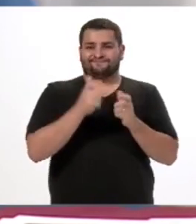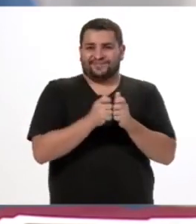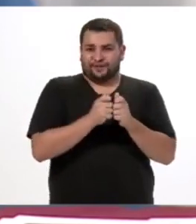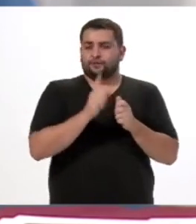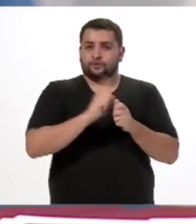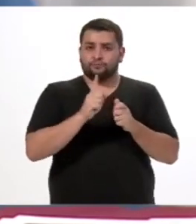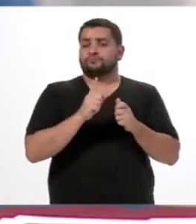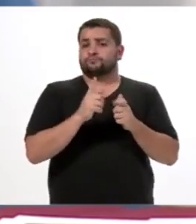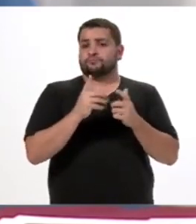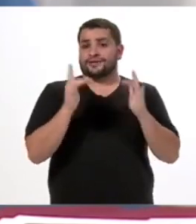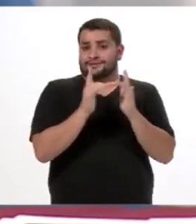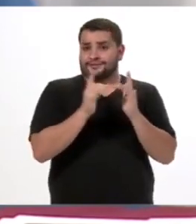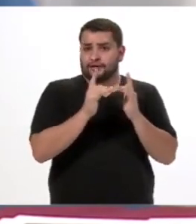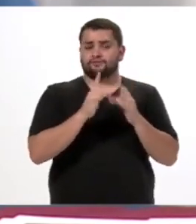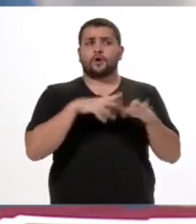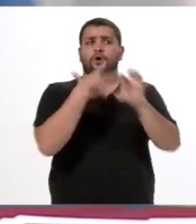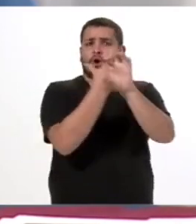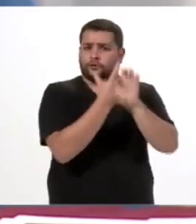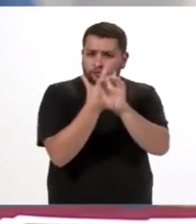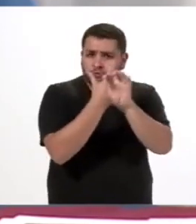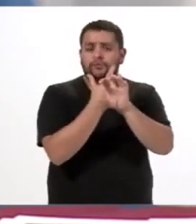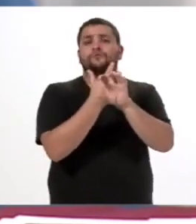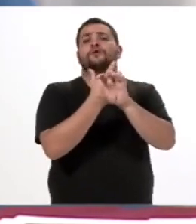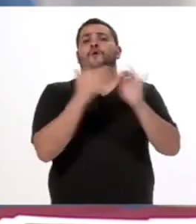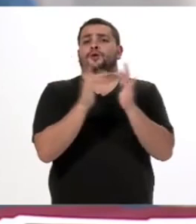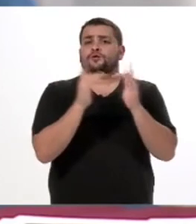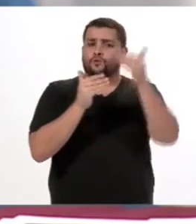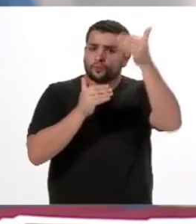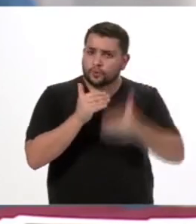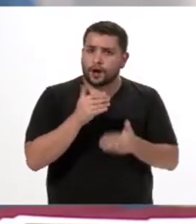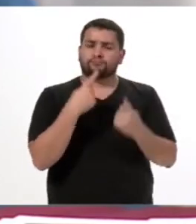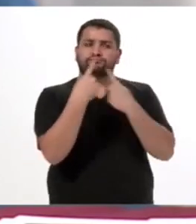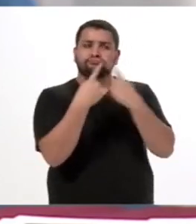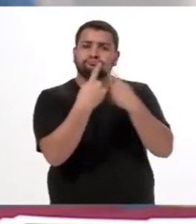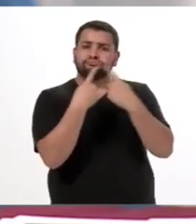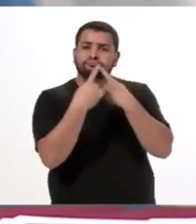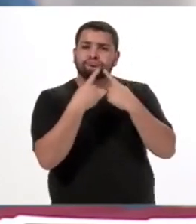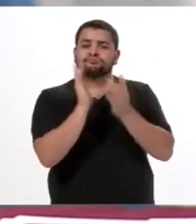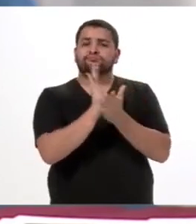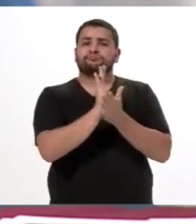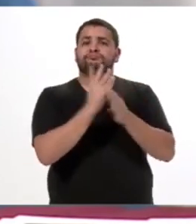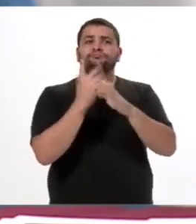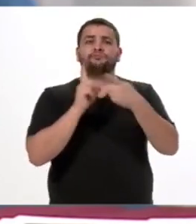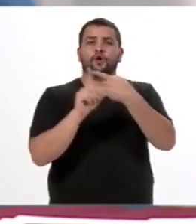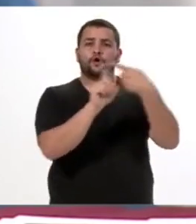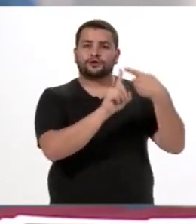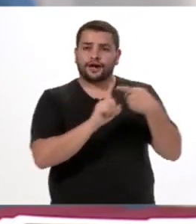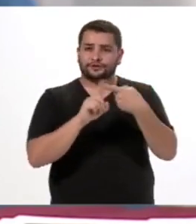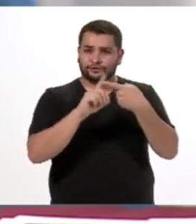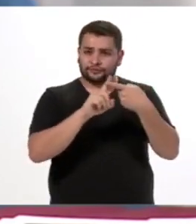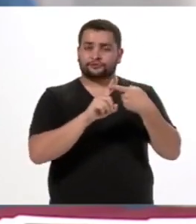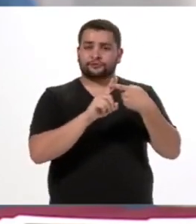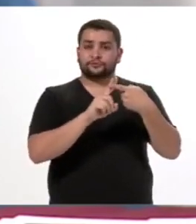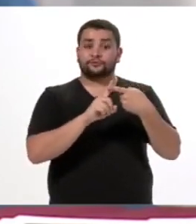que va a habilitar teleconferencias, aulas virtuales y distintos encuentros interactivos entre los docentes